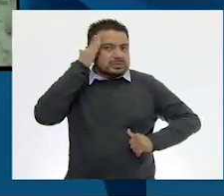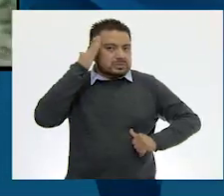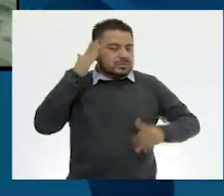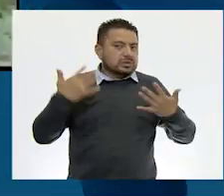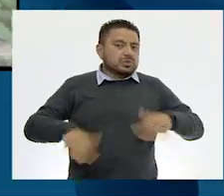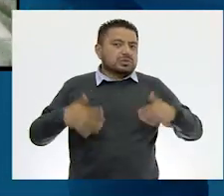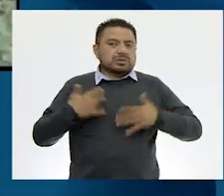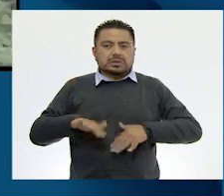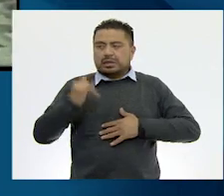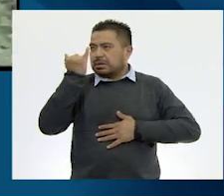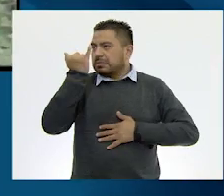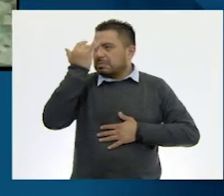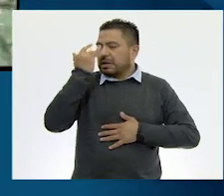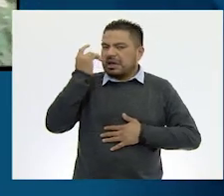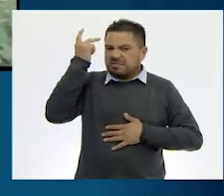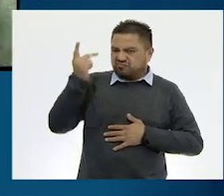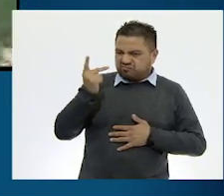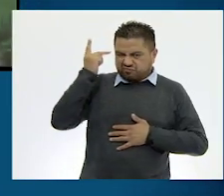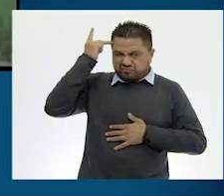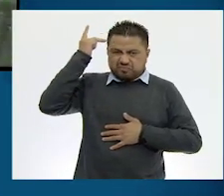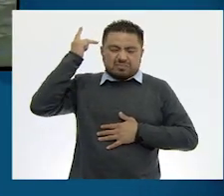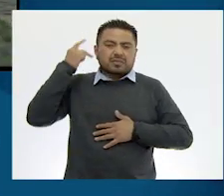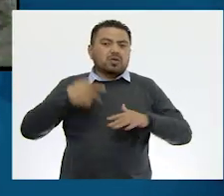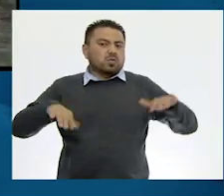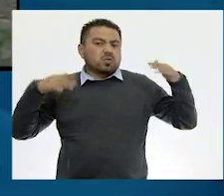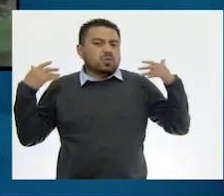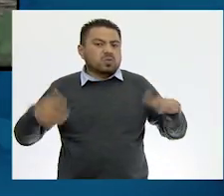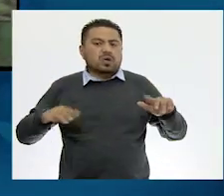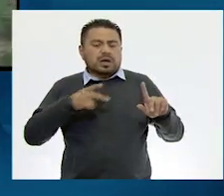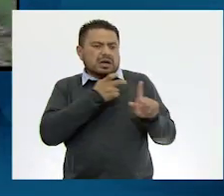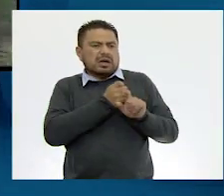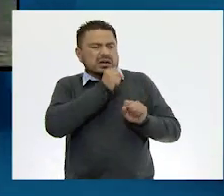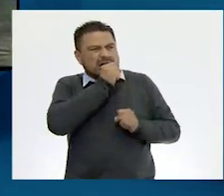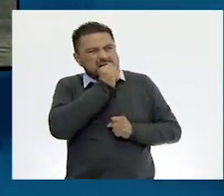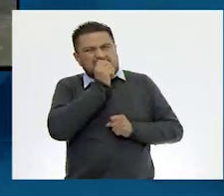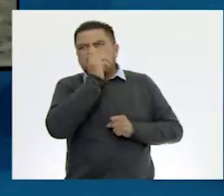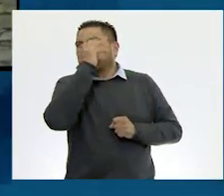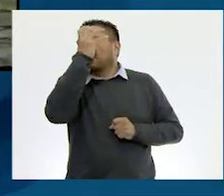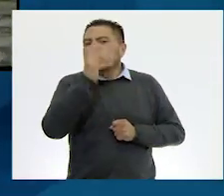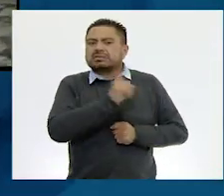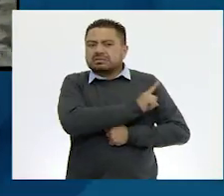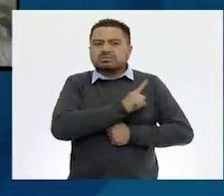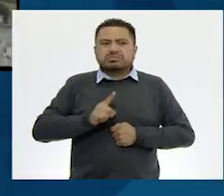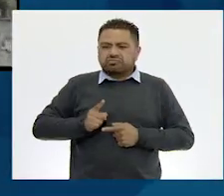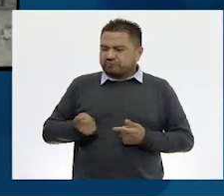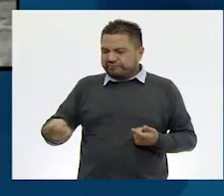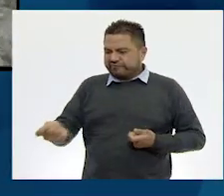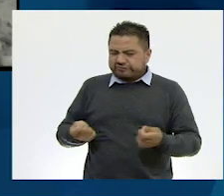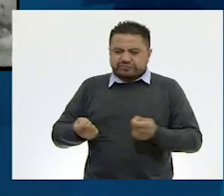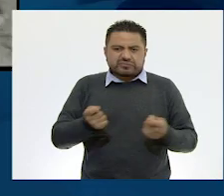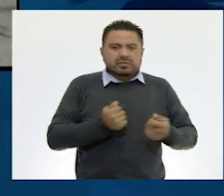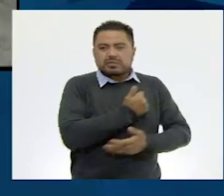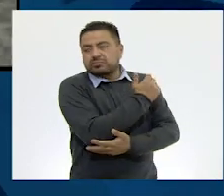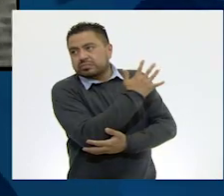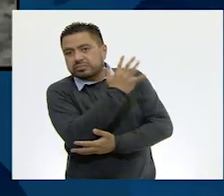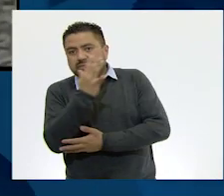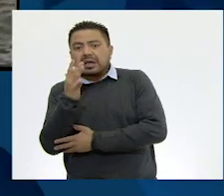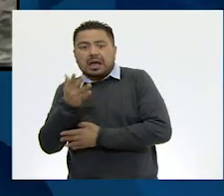imagen de emperadores, de rugidos memorables que debes seguir gobernando en la selva.